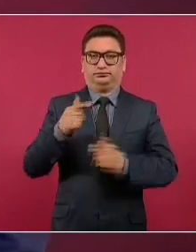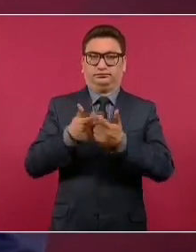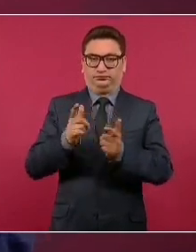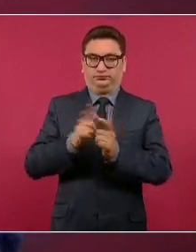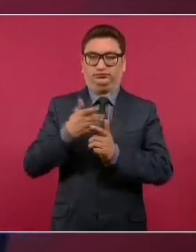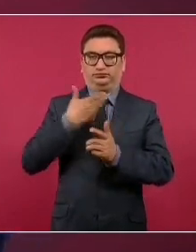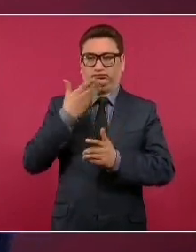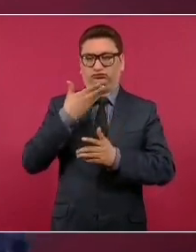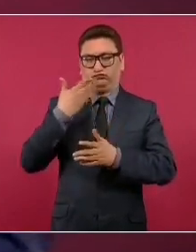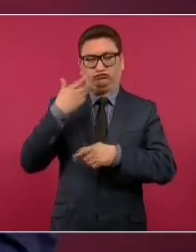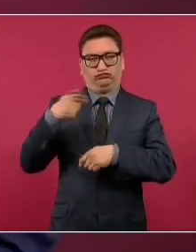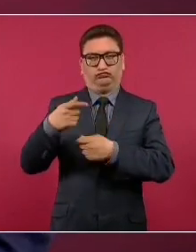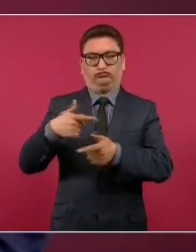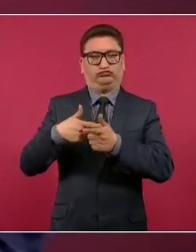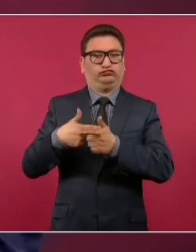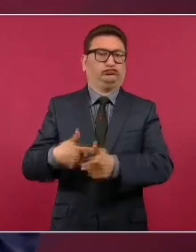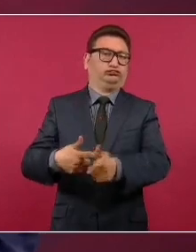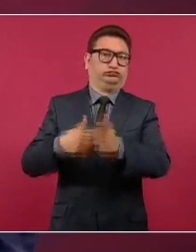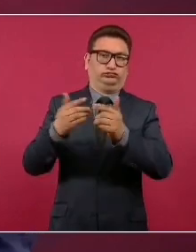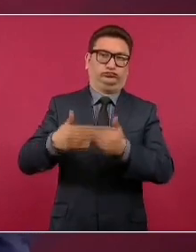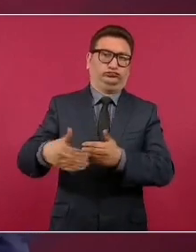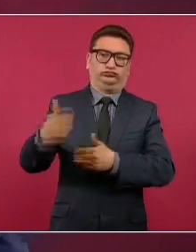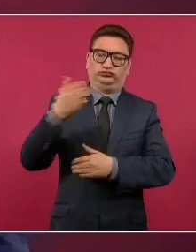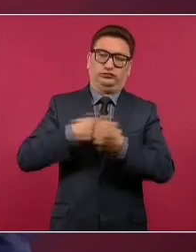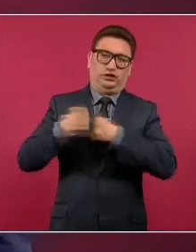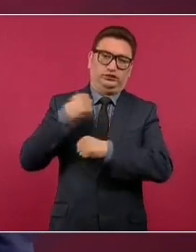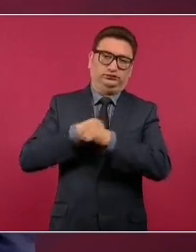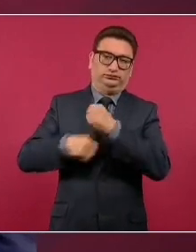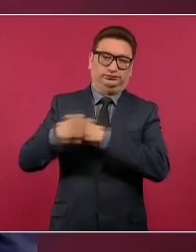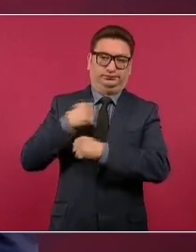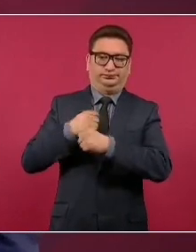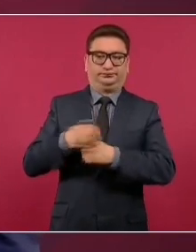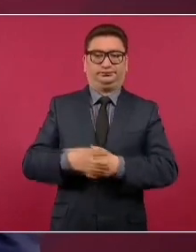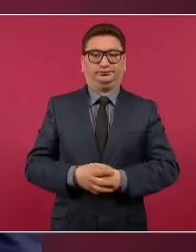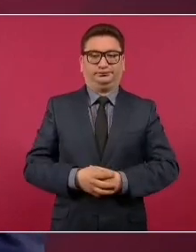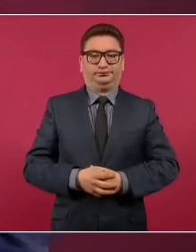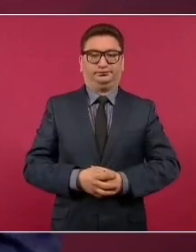militancia conservadora de tiempo atrás. Gracias.